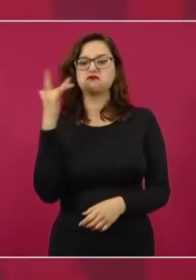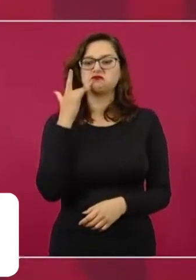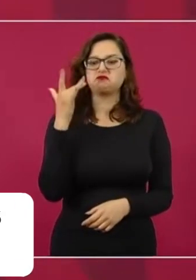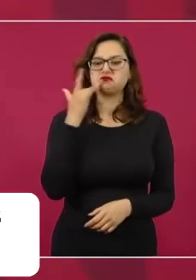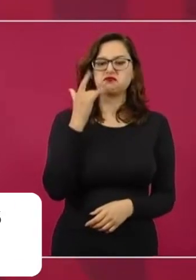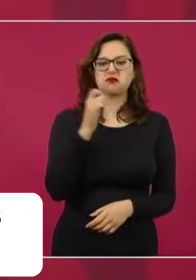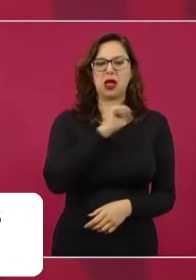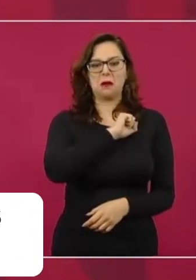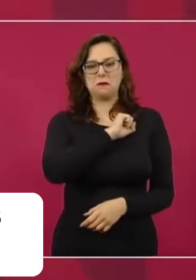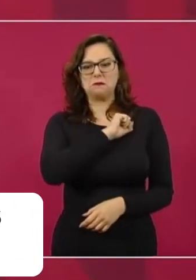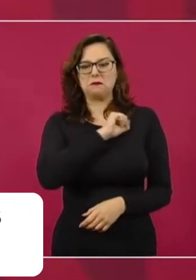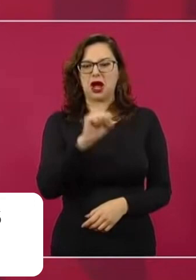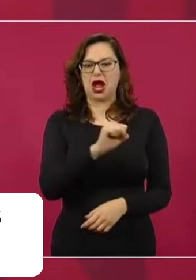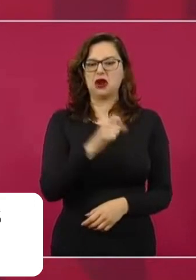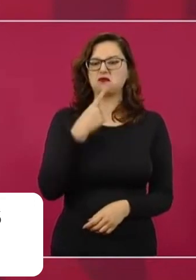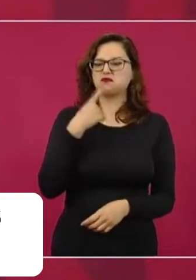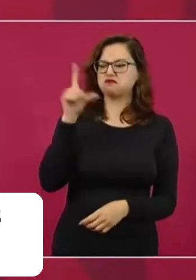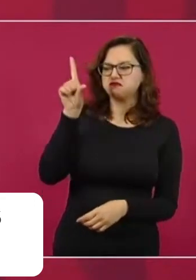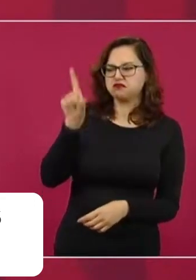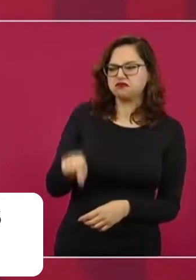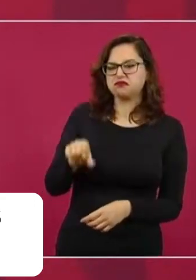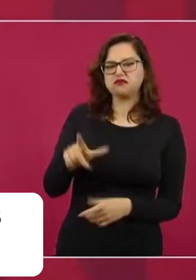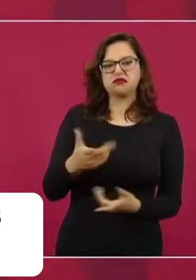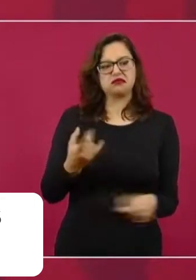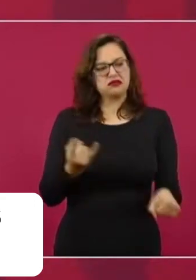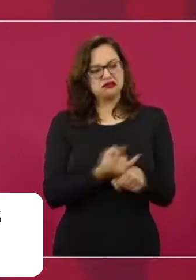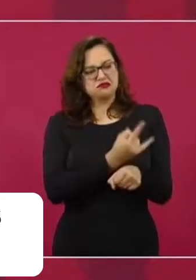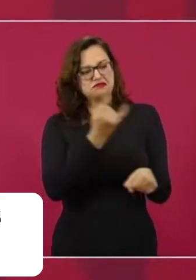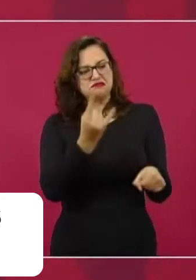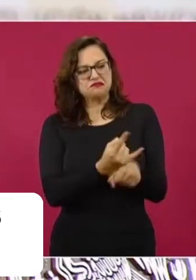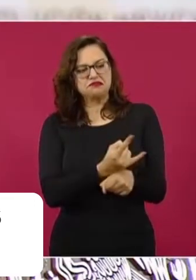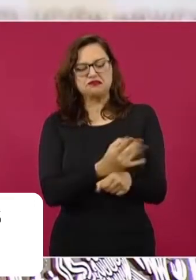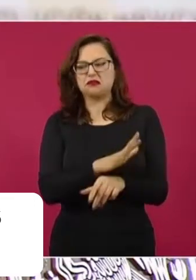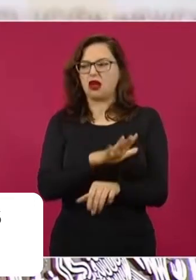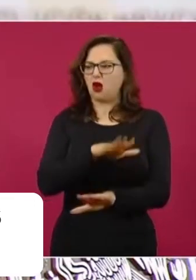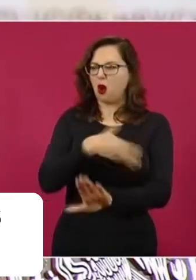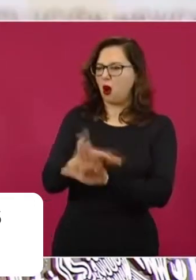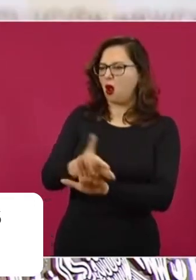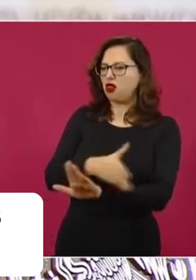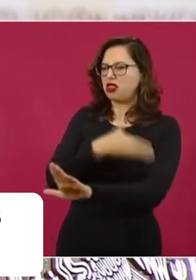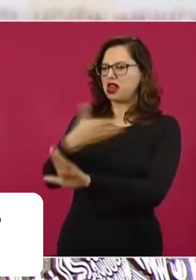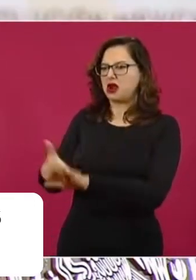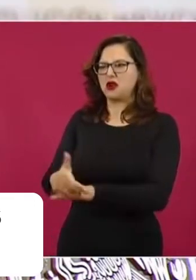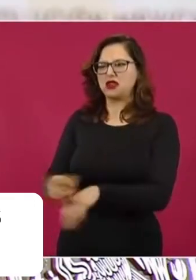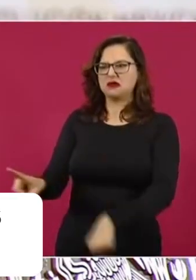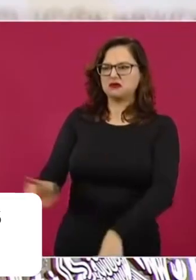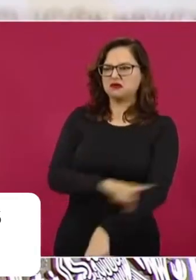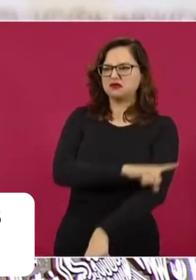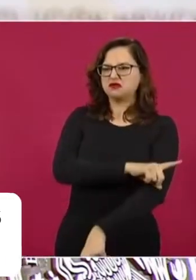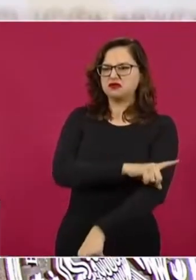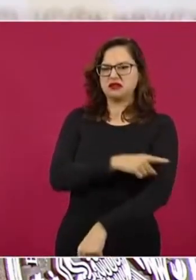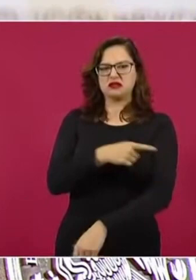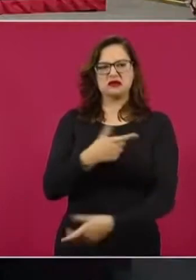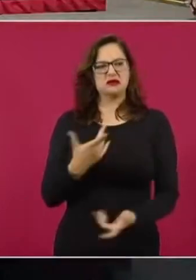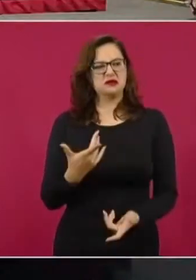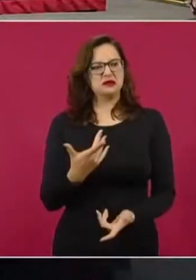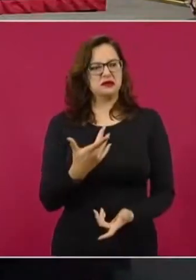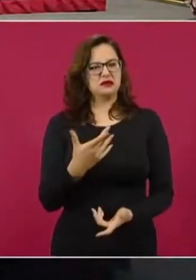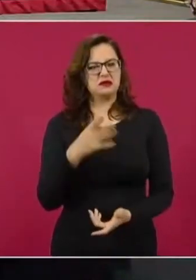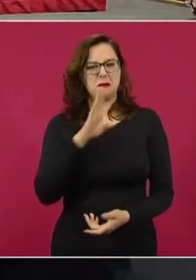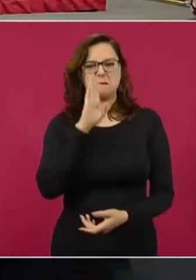prepotentes, déspotas, ineficientes, acosadores, represores, arrogantes,